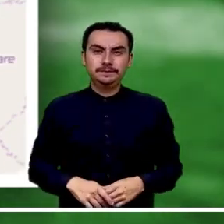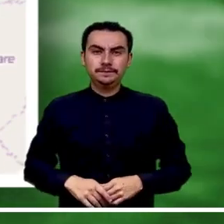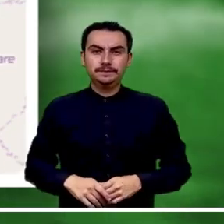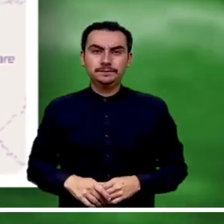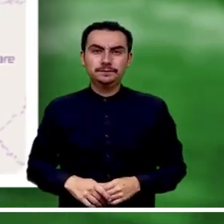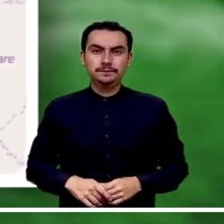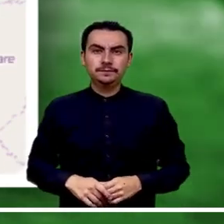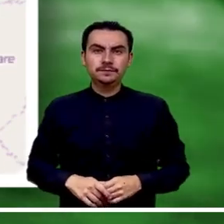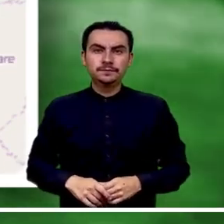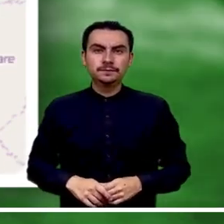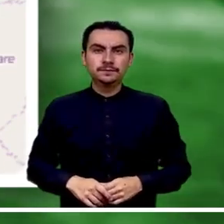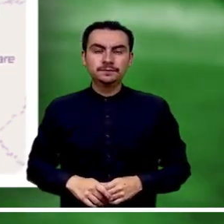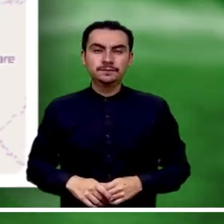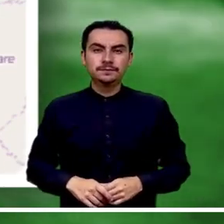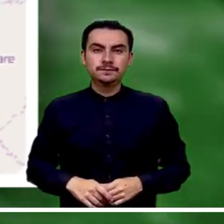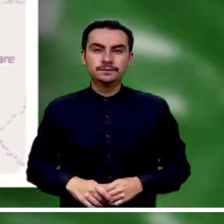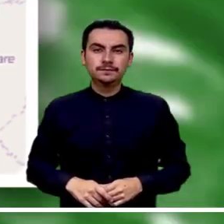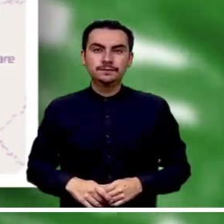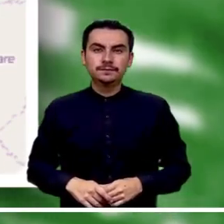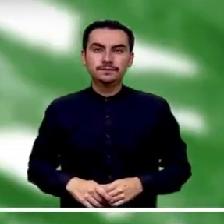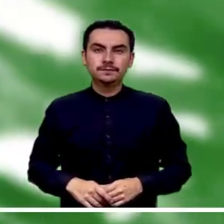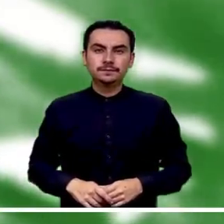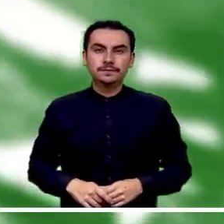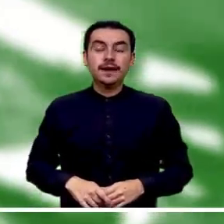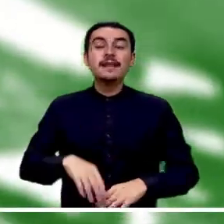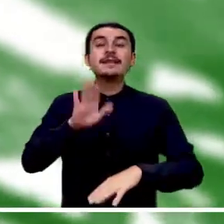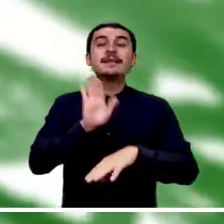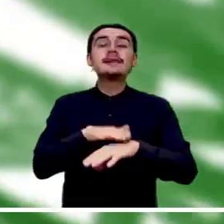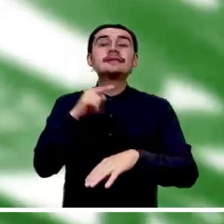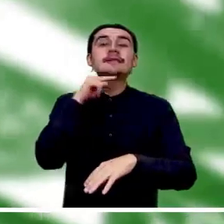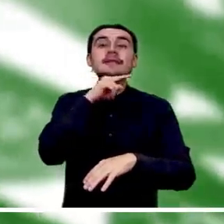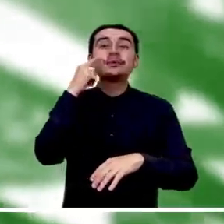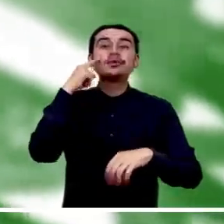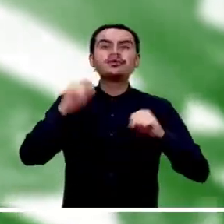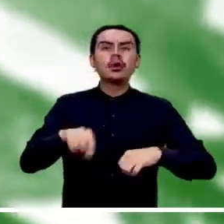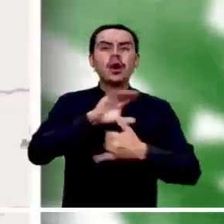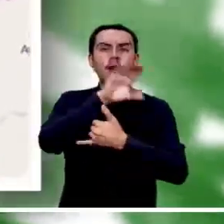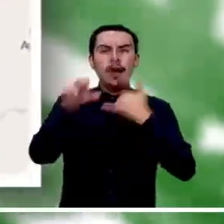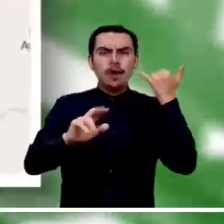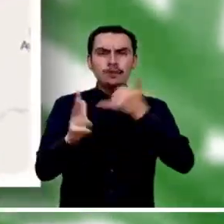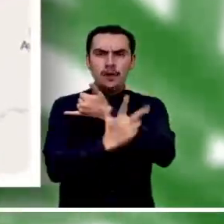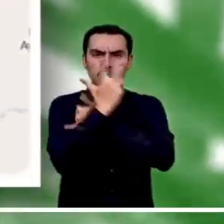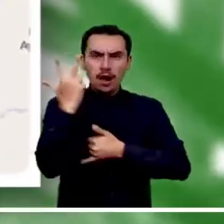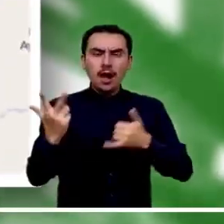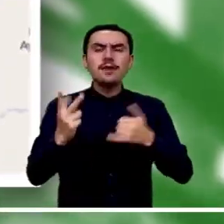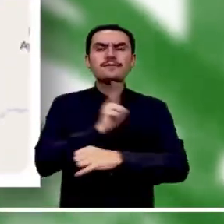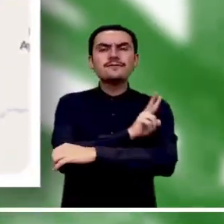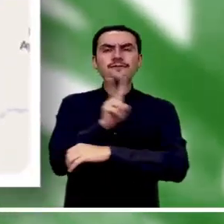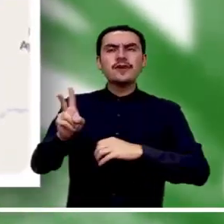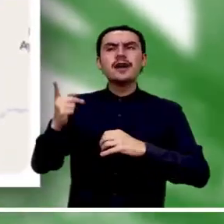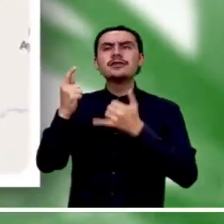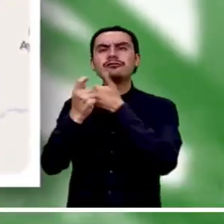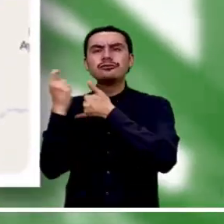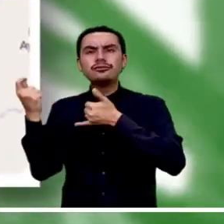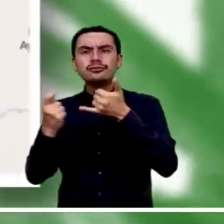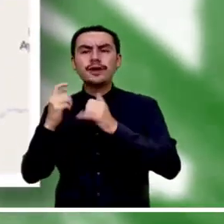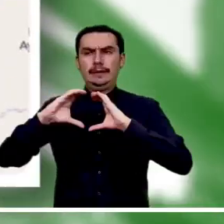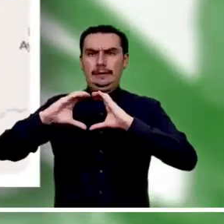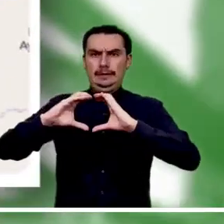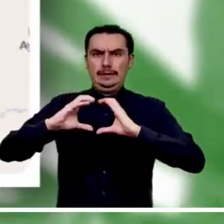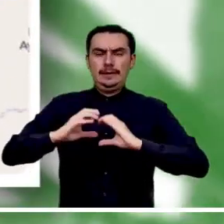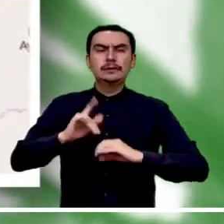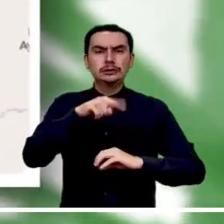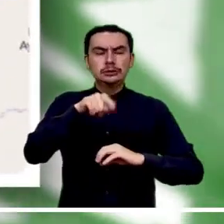súbita con afectaciones en la vía secundaria. Alerta roja por probabilidad de incendios en Bolívar, Cesar,